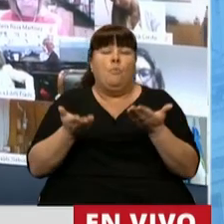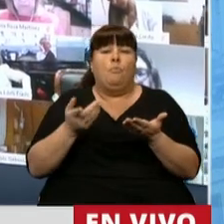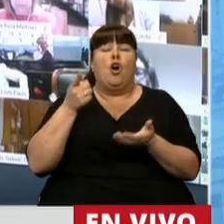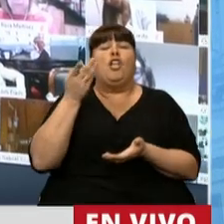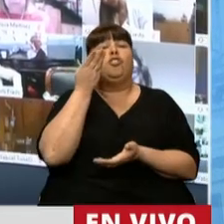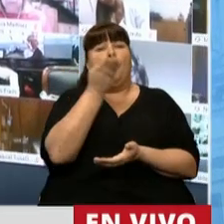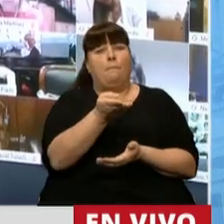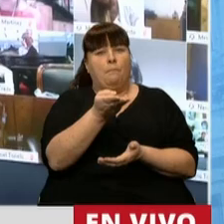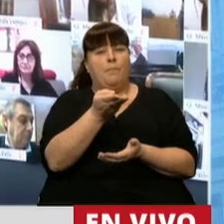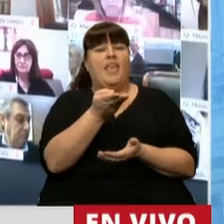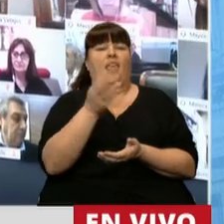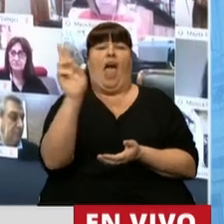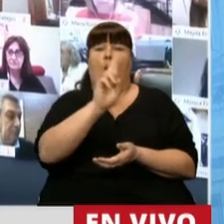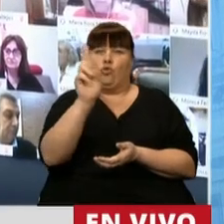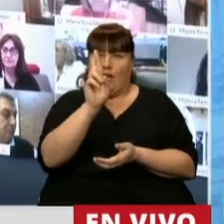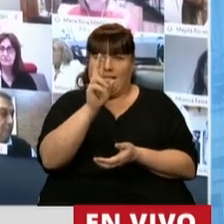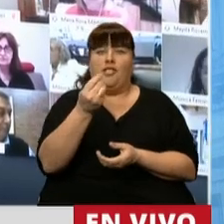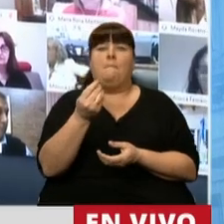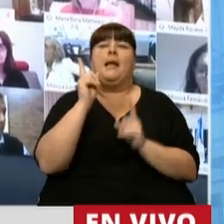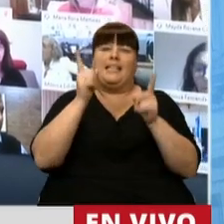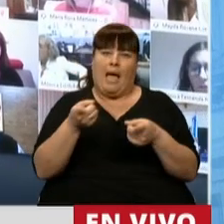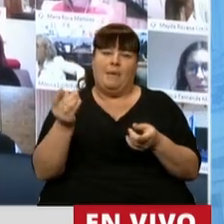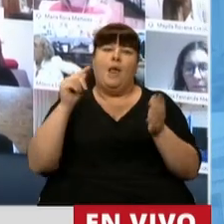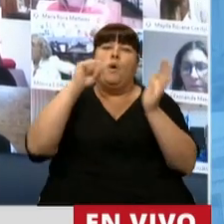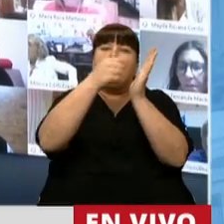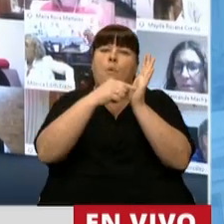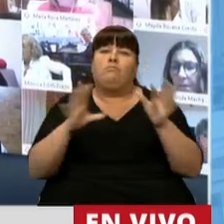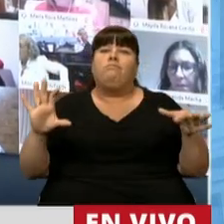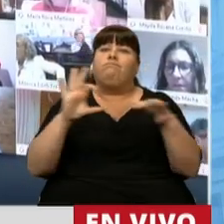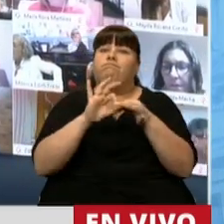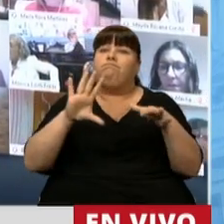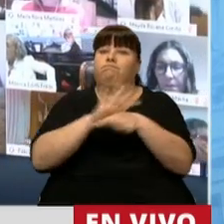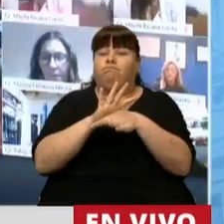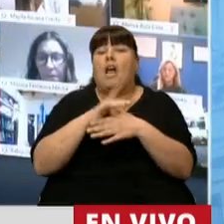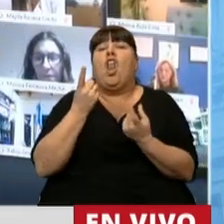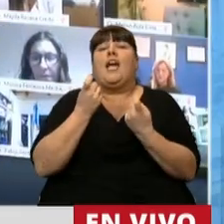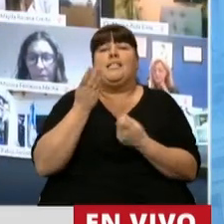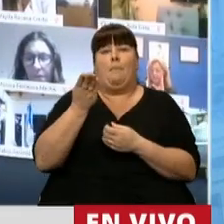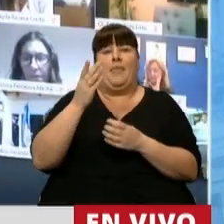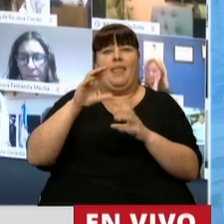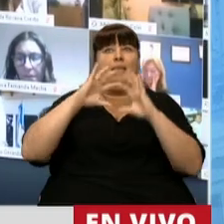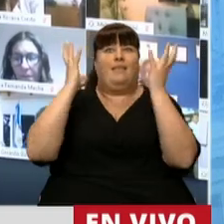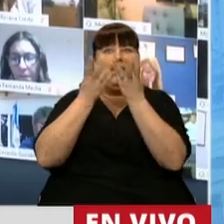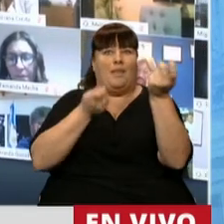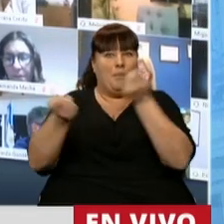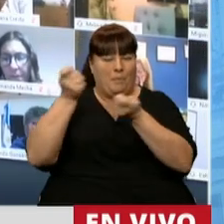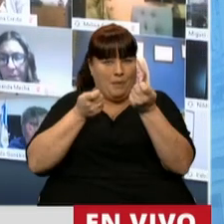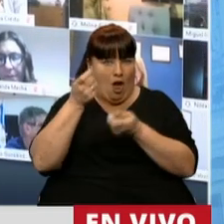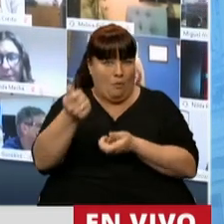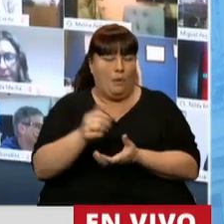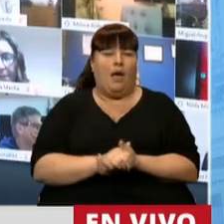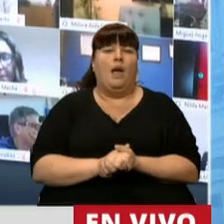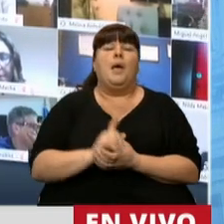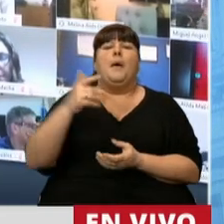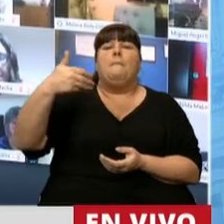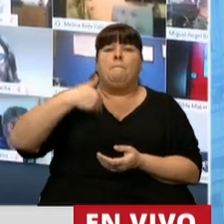solicitó la autorización para la incorporación de cláusulas acordes a los requerimientos del mercado internacional. Se nos